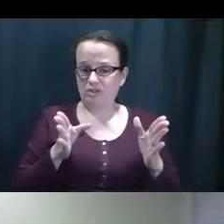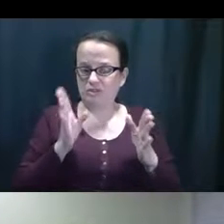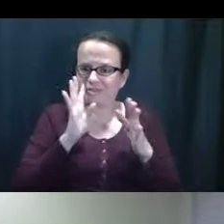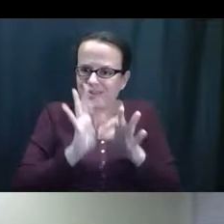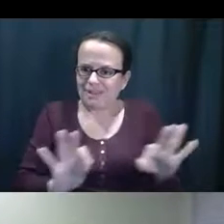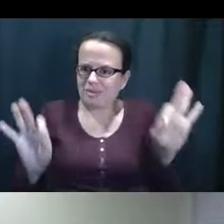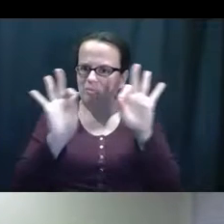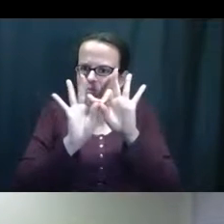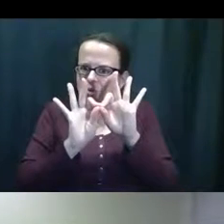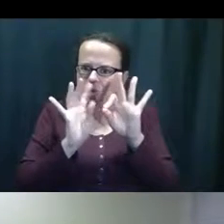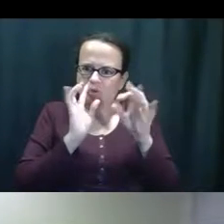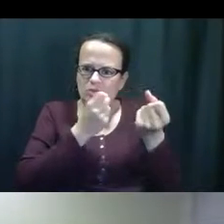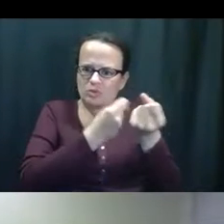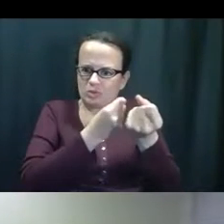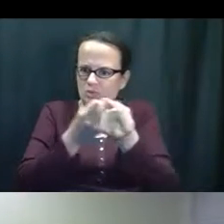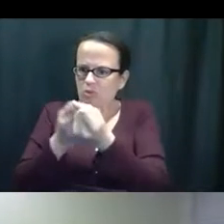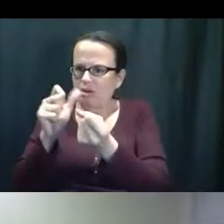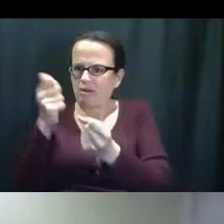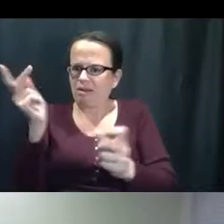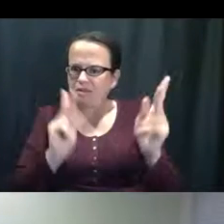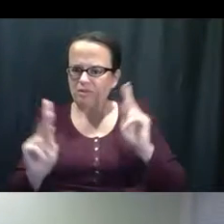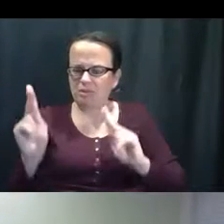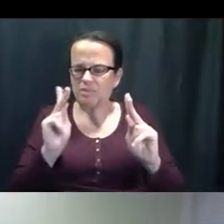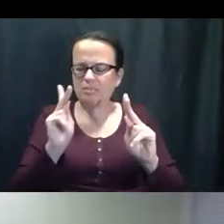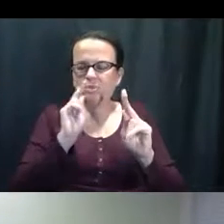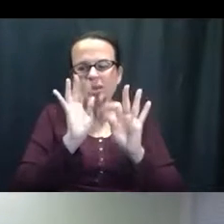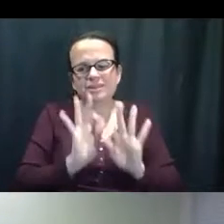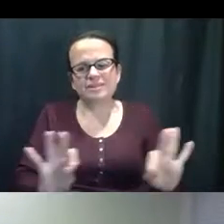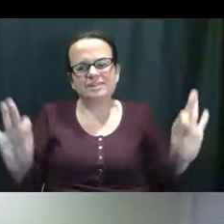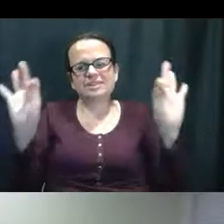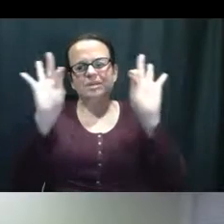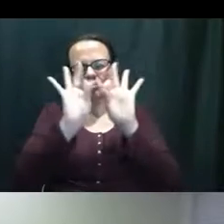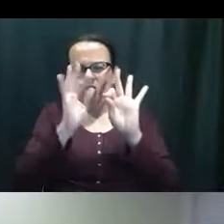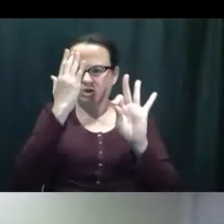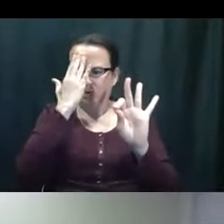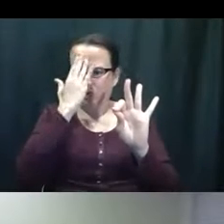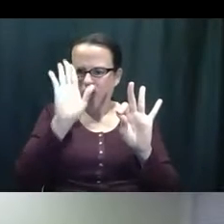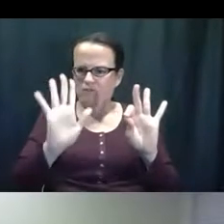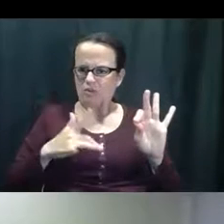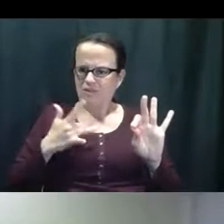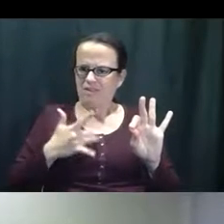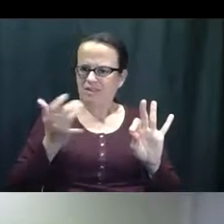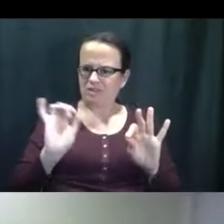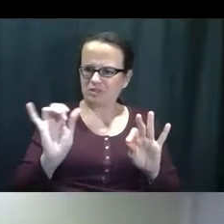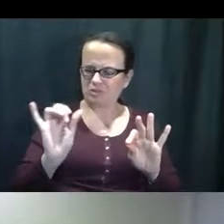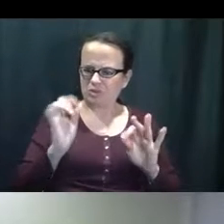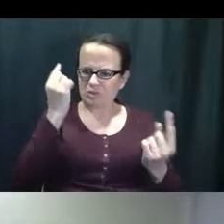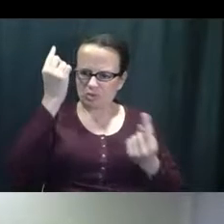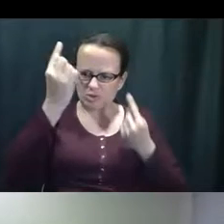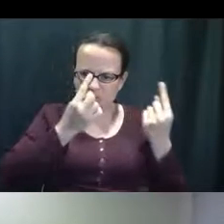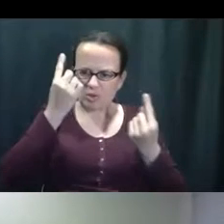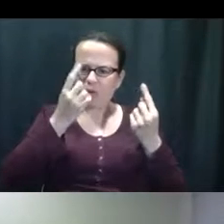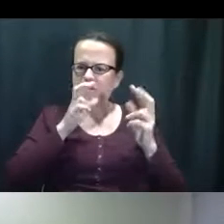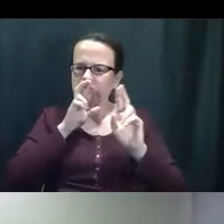Como un proveedor de cuido es importante estar ahí por otra persona, pero es más importante de estarse estar